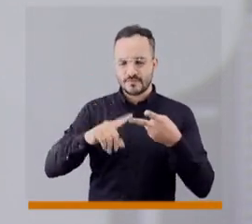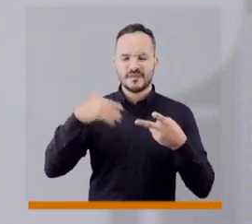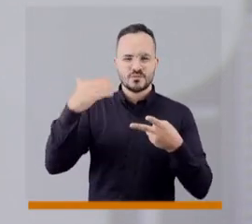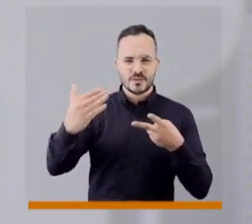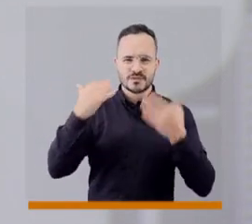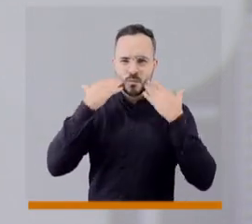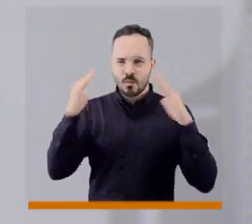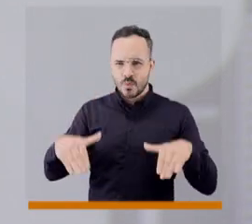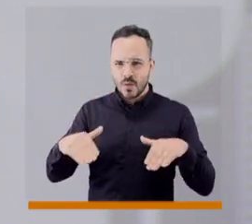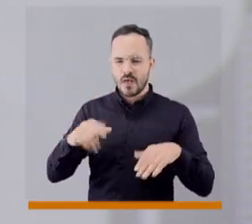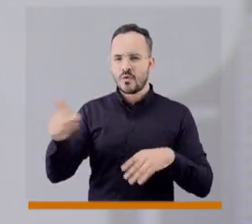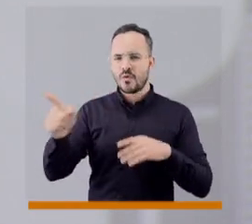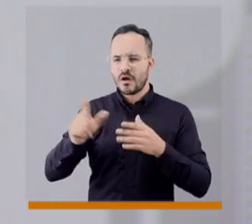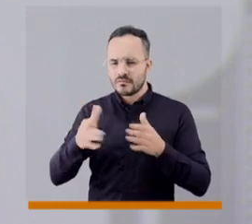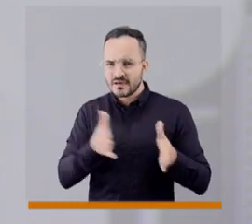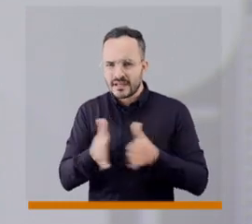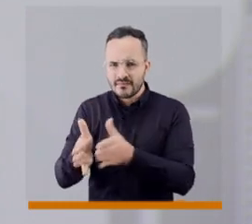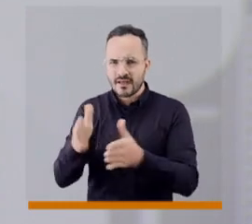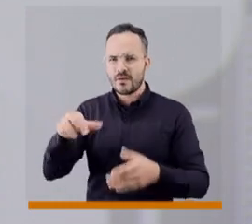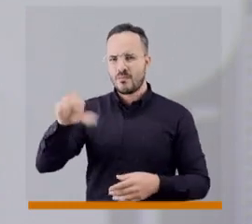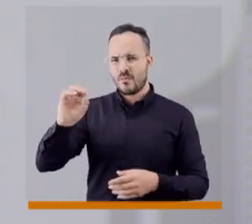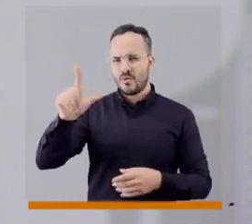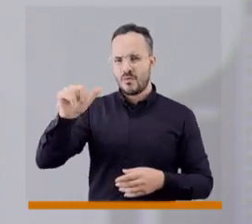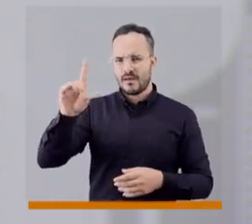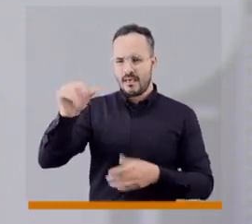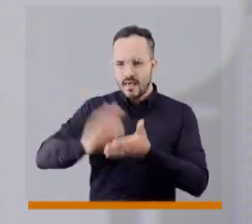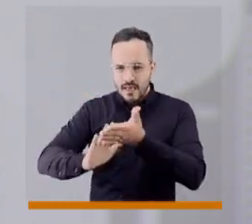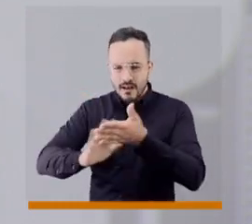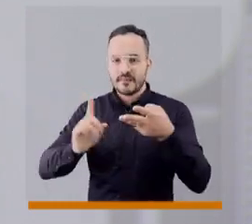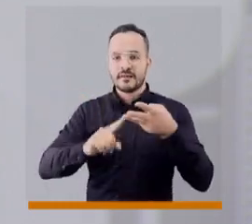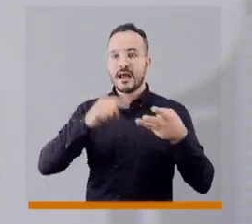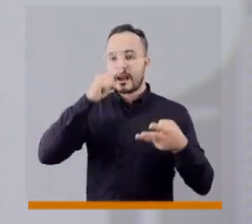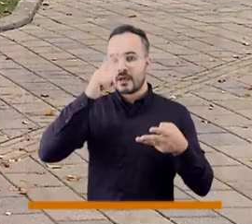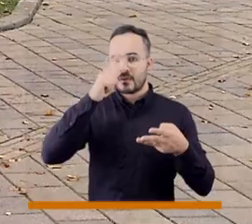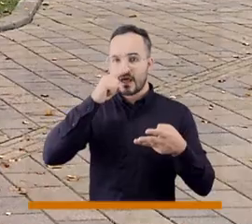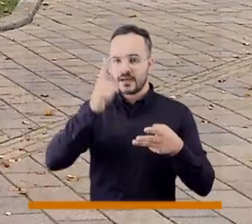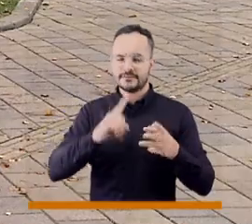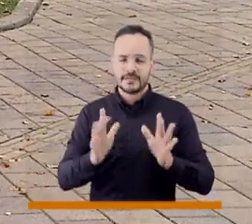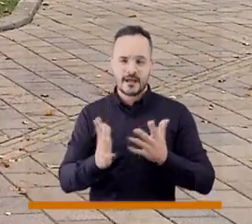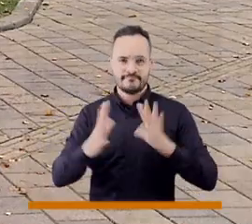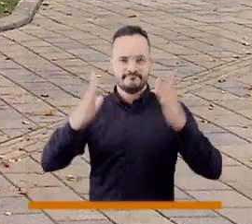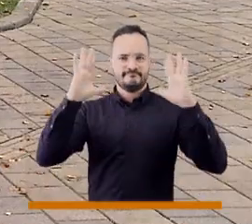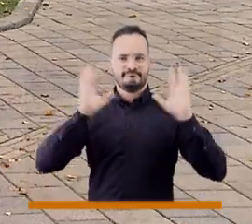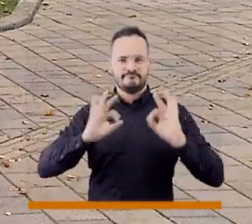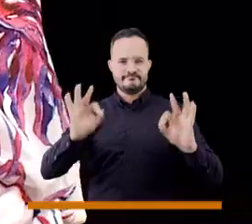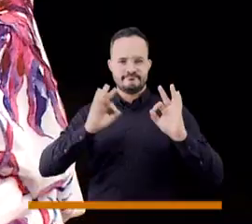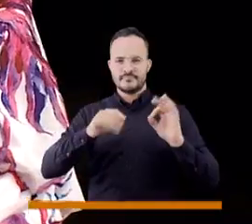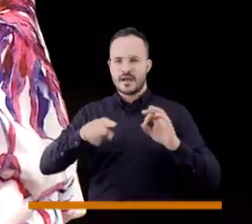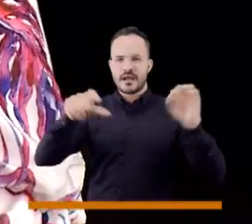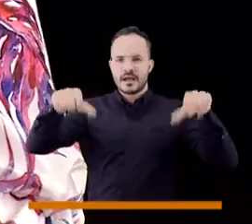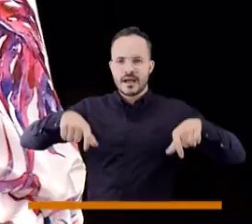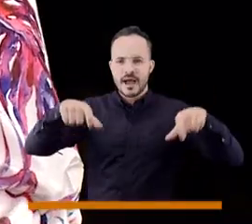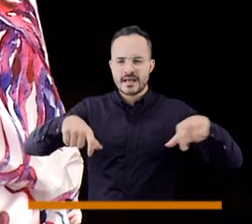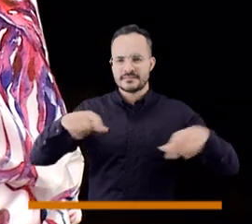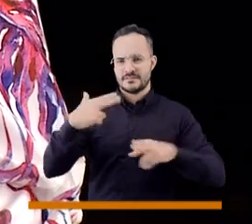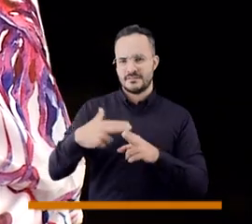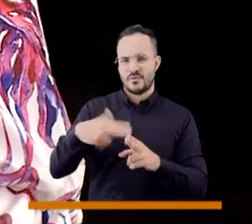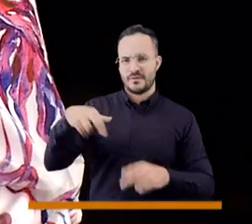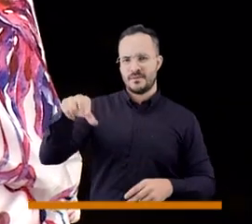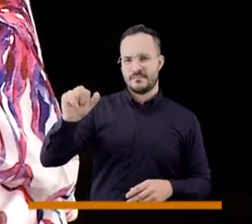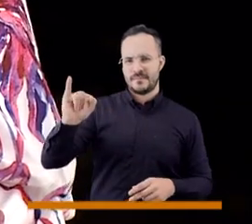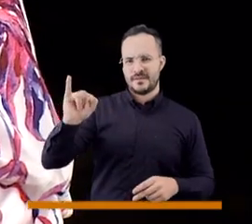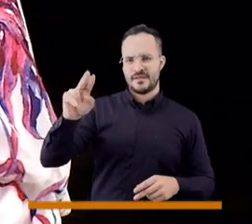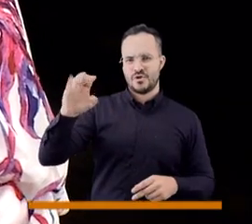limpiaron, en el poblado la limpieza de la quebrada a la poblada y en Laureles el embellecimiento de la cancha El